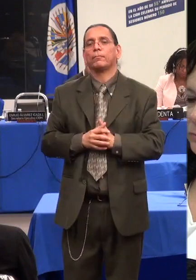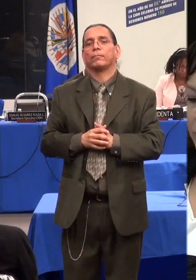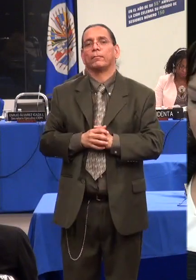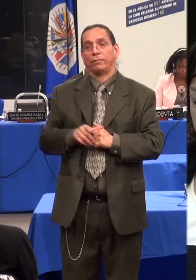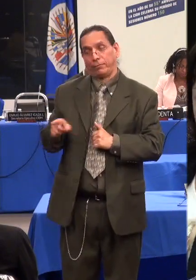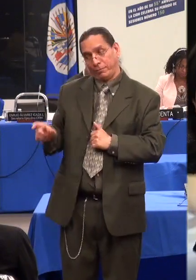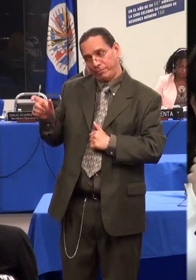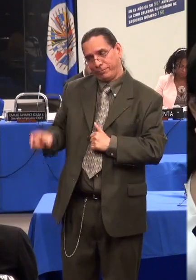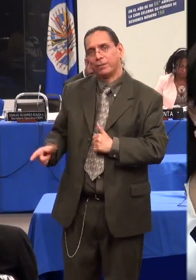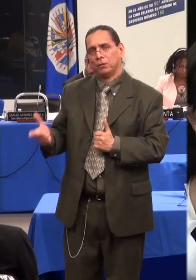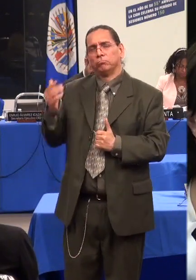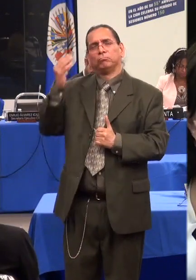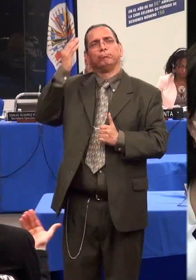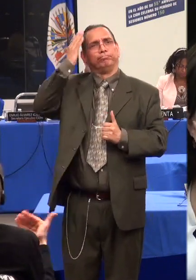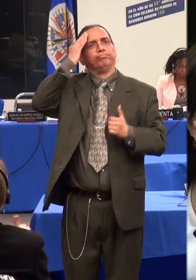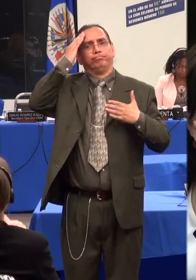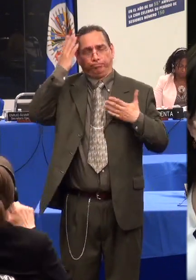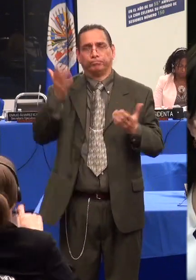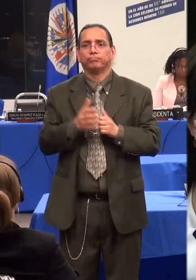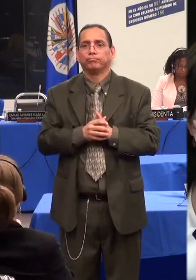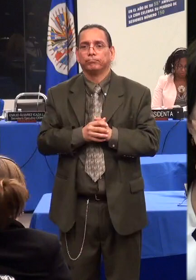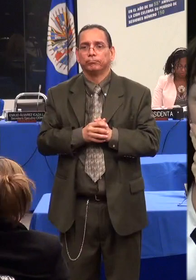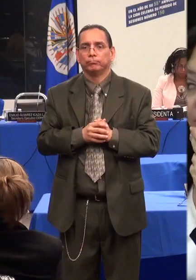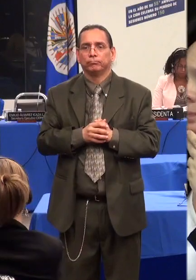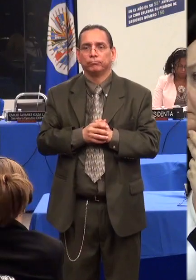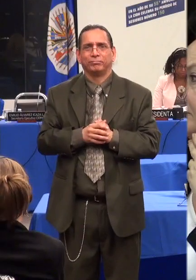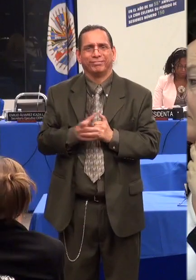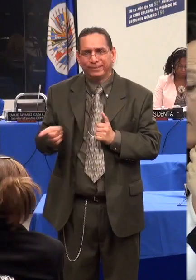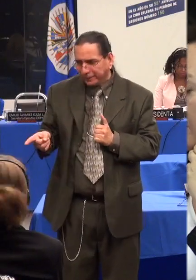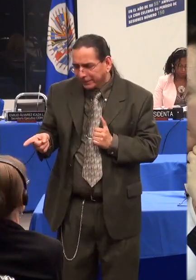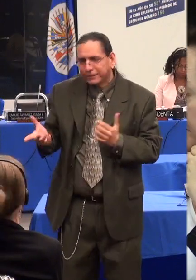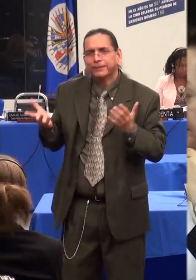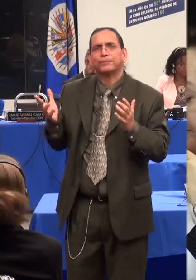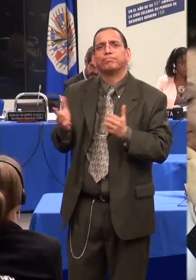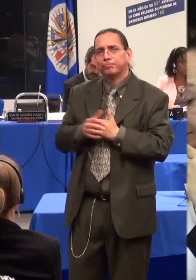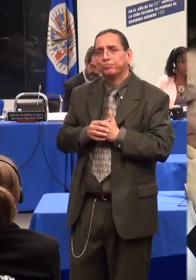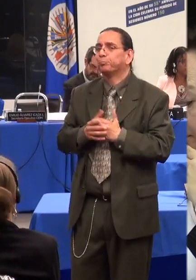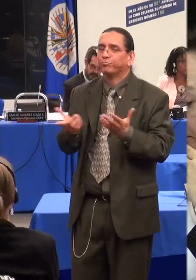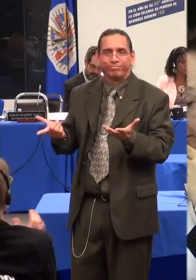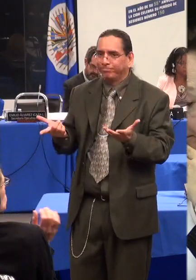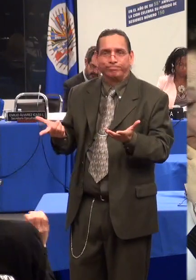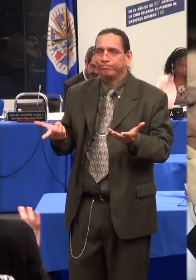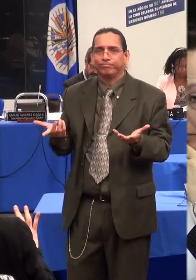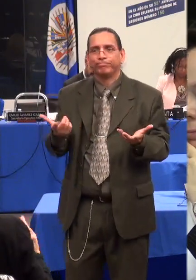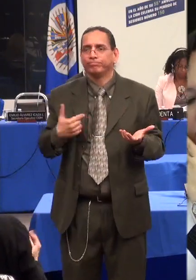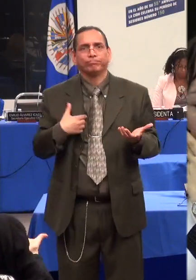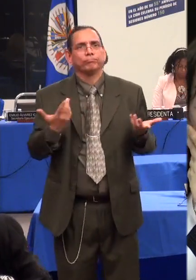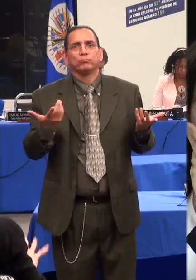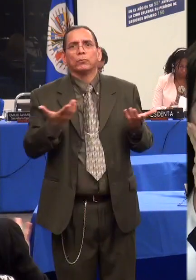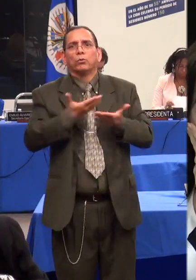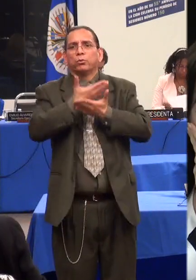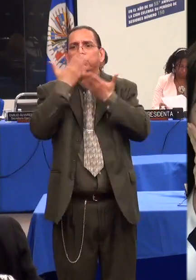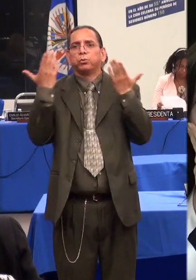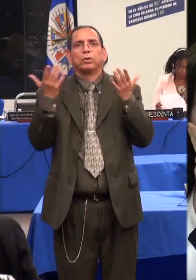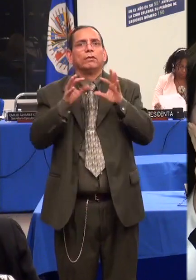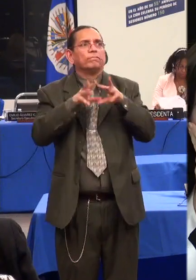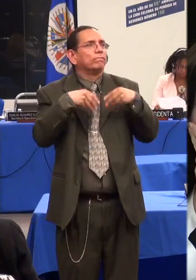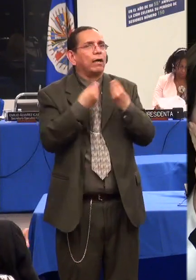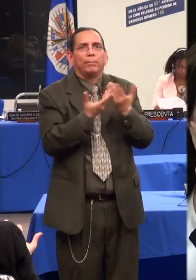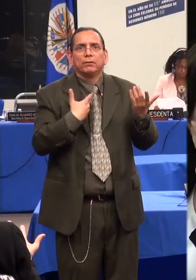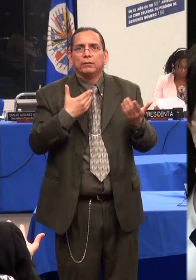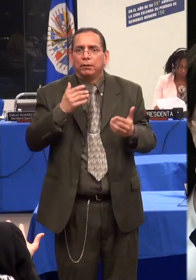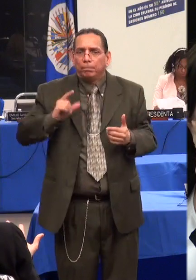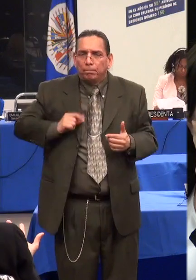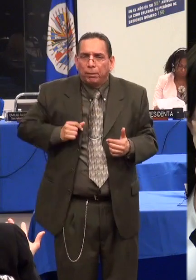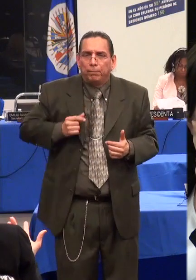Dos, que pueden generarse situaciones que pongan en riesgo la vida o la integridad de la persona con discapacidad como consecuencia del embarazo. De